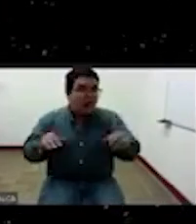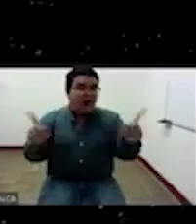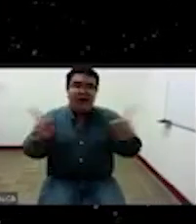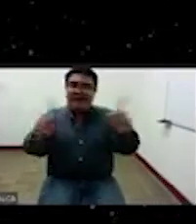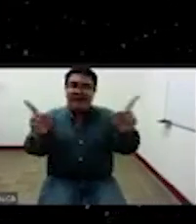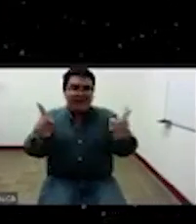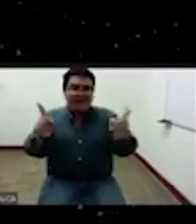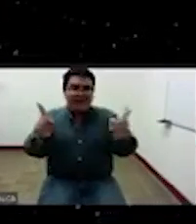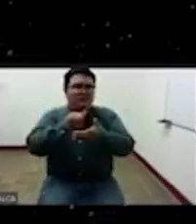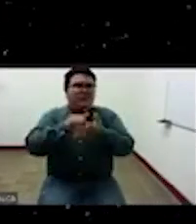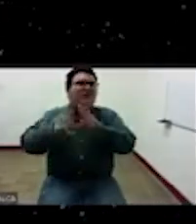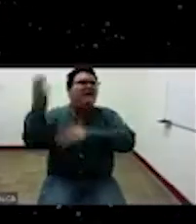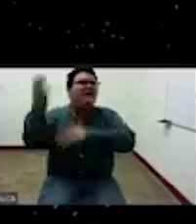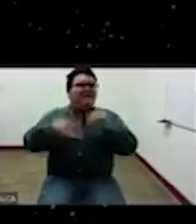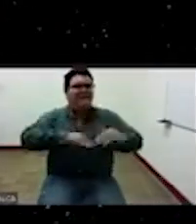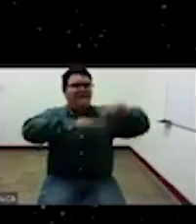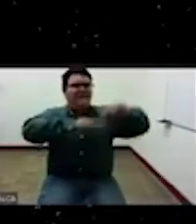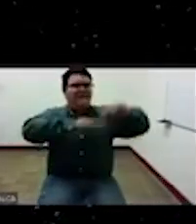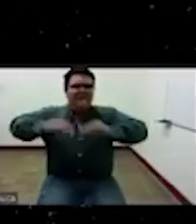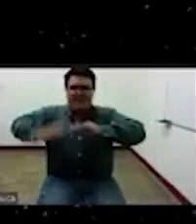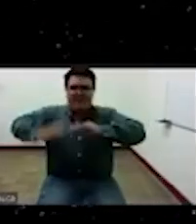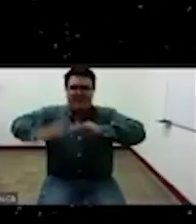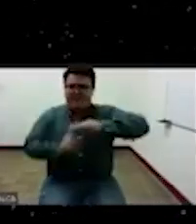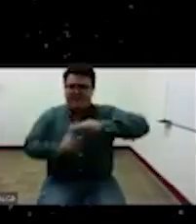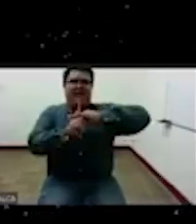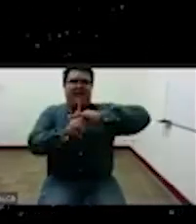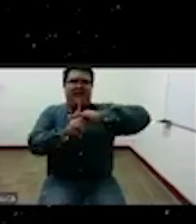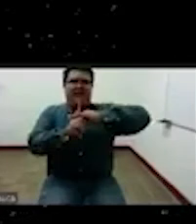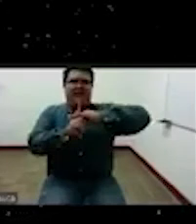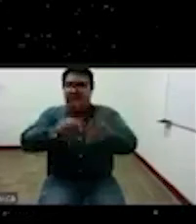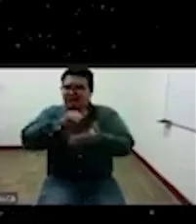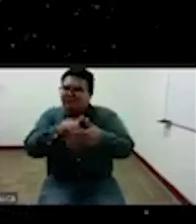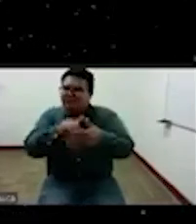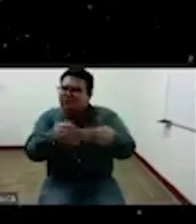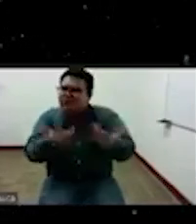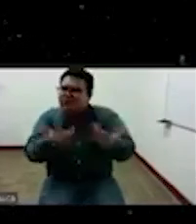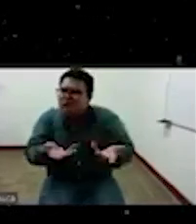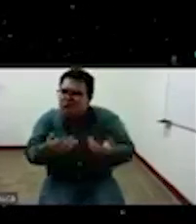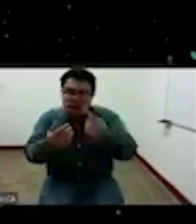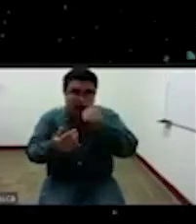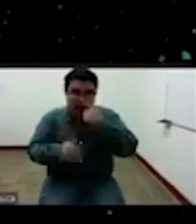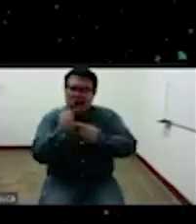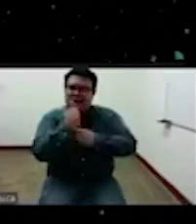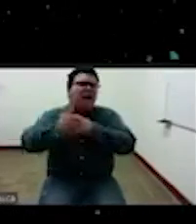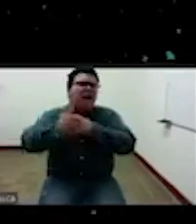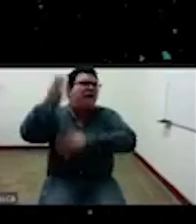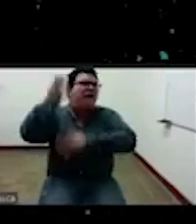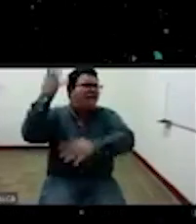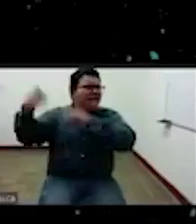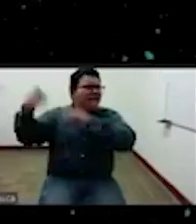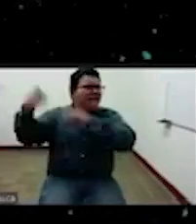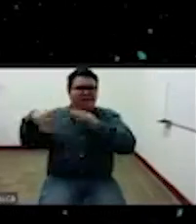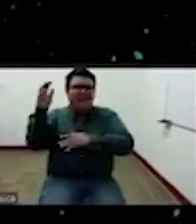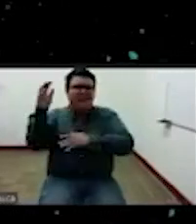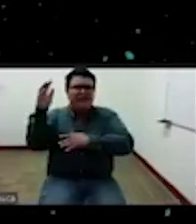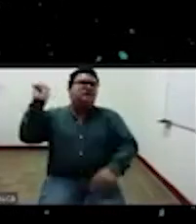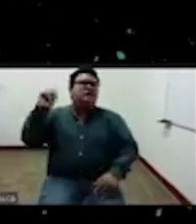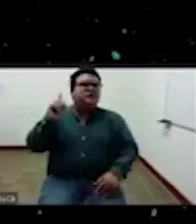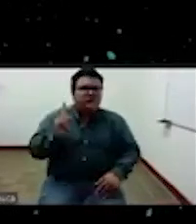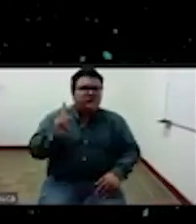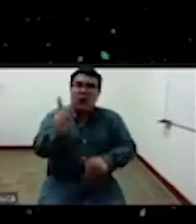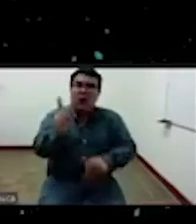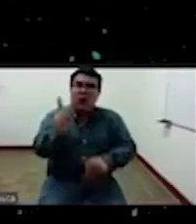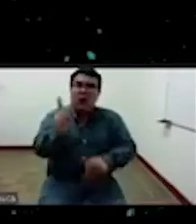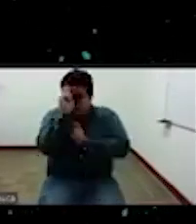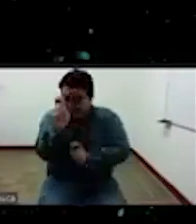quiero decir con esto es que esto tiene eh un valor ancestral esto tiene un valor